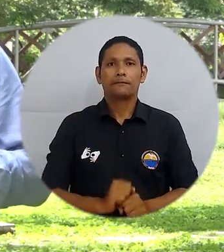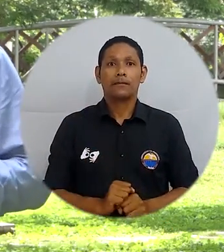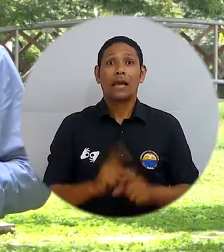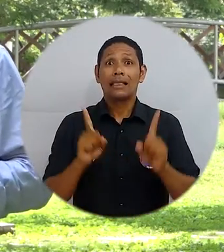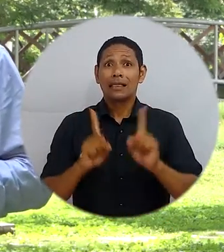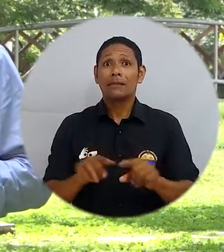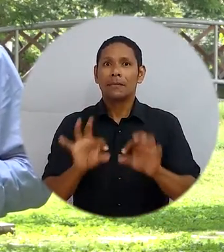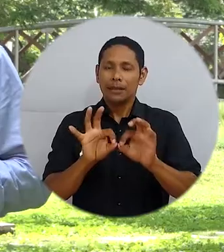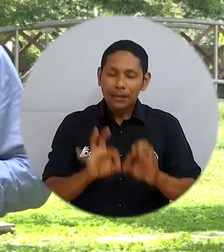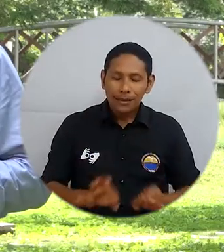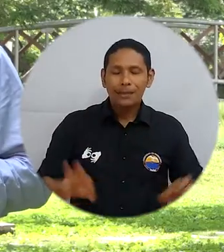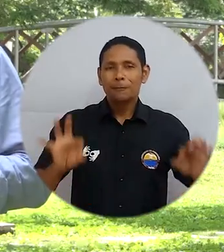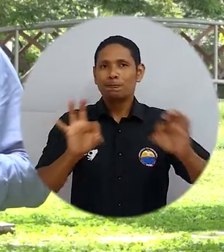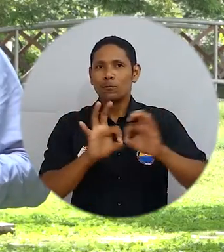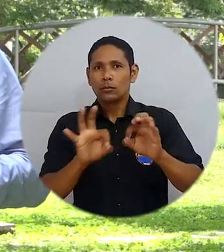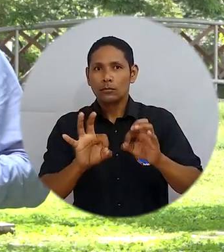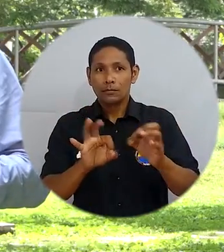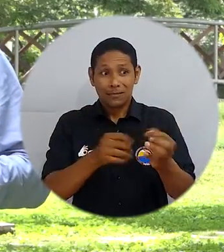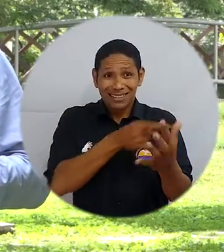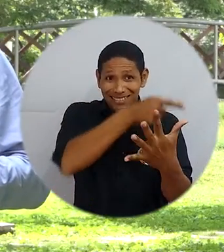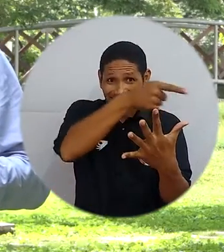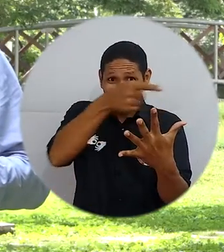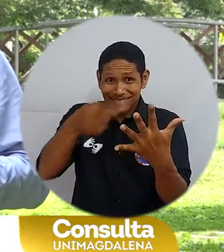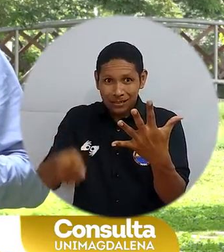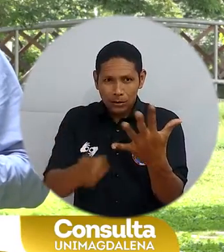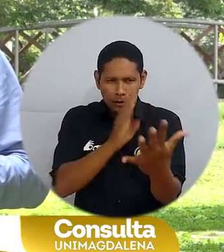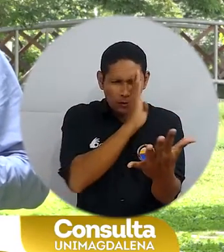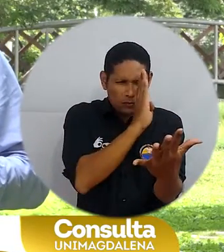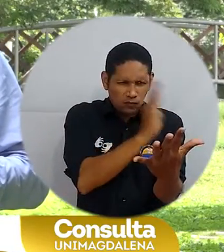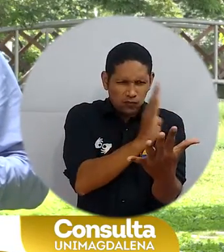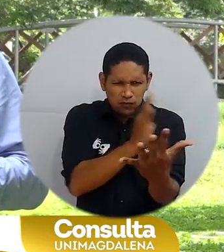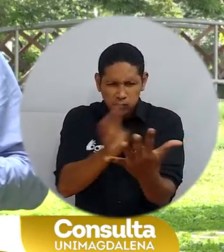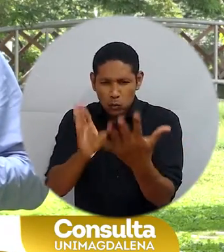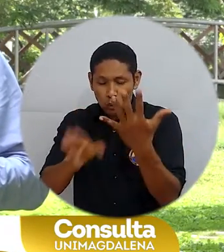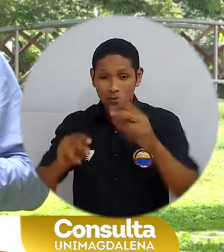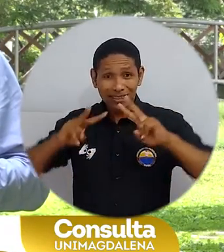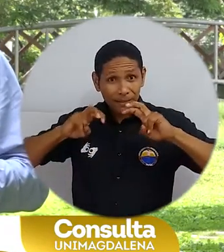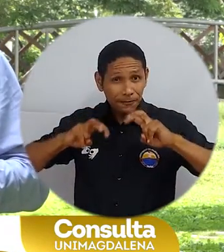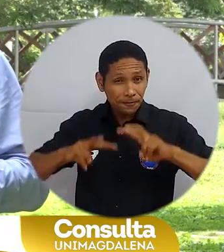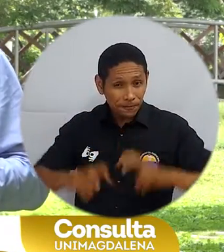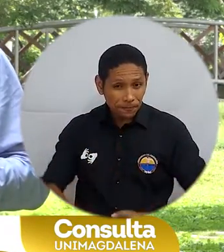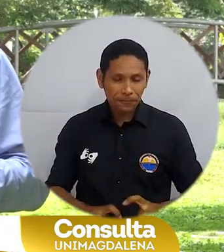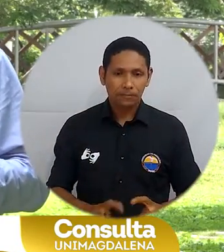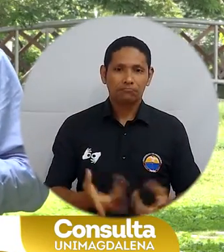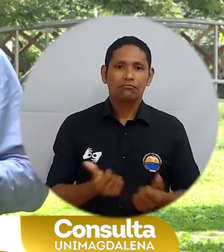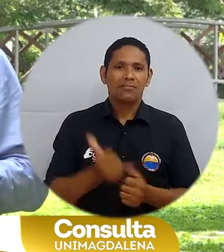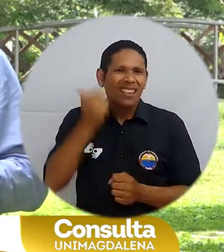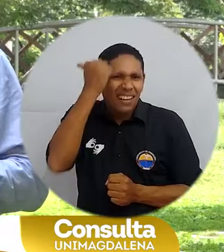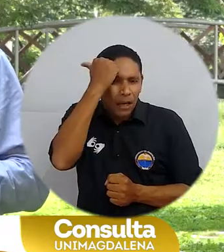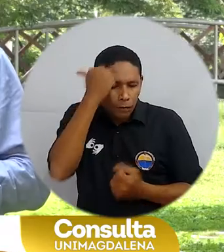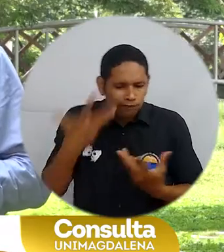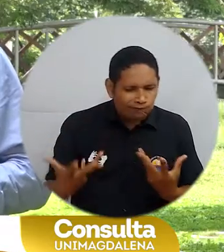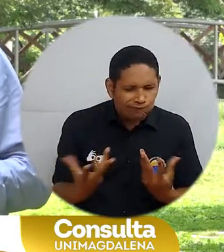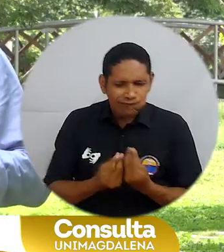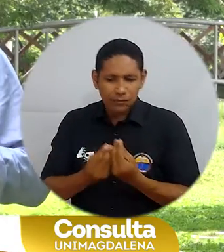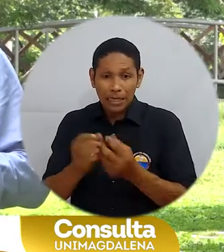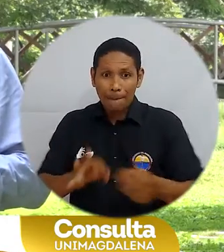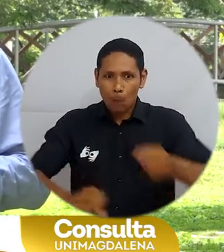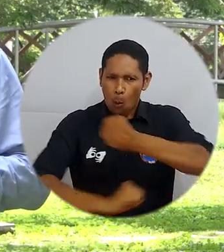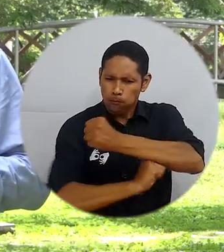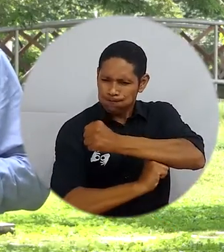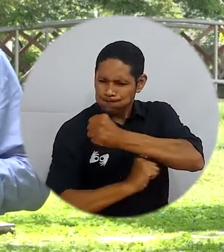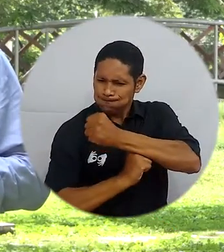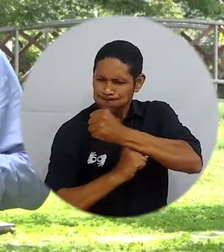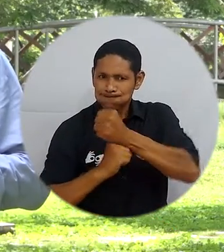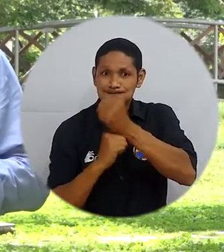Y también, algo importante, las líneas encaminadas a los ejes estratégicos de investigación, docencia y extensión serán el